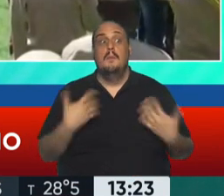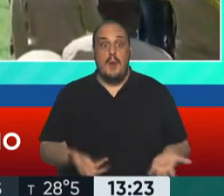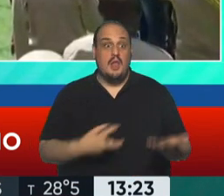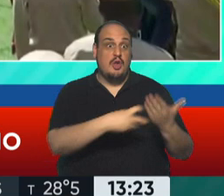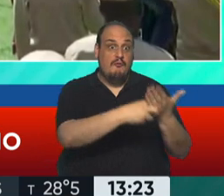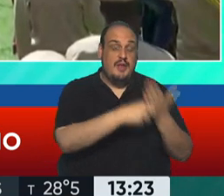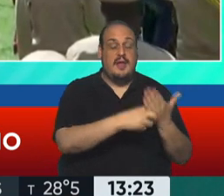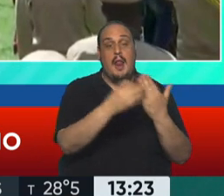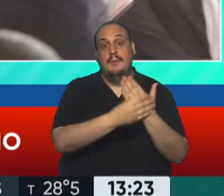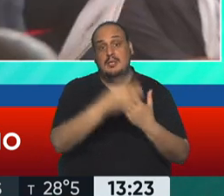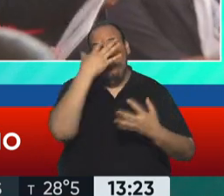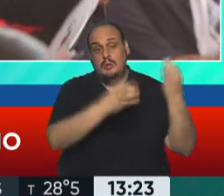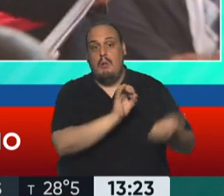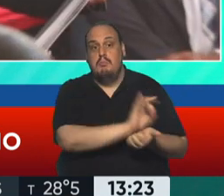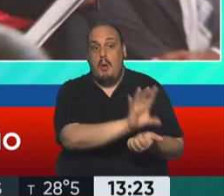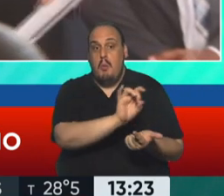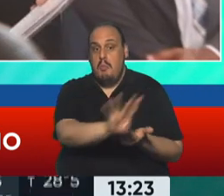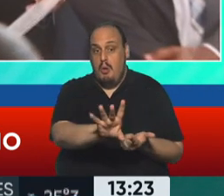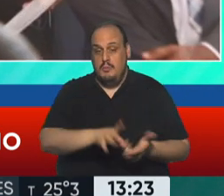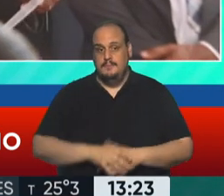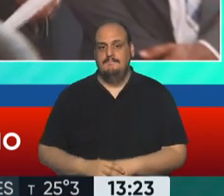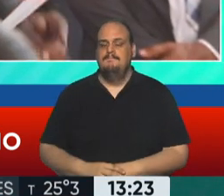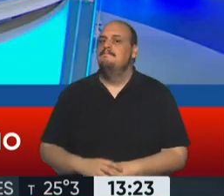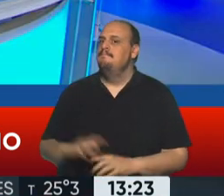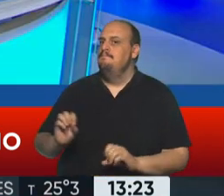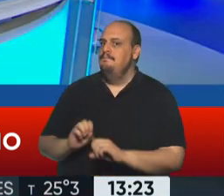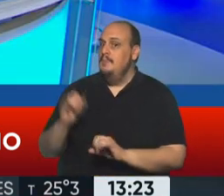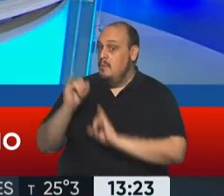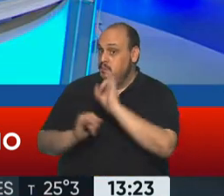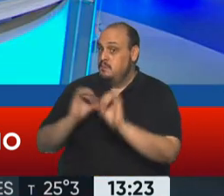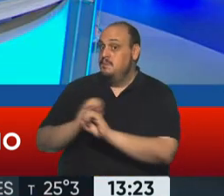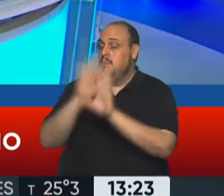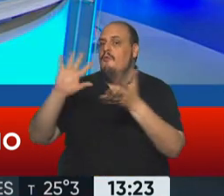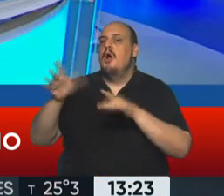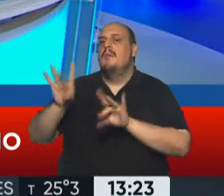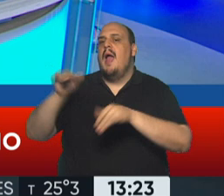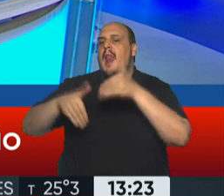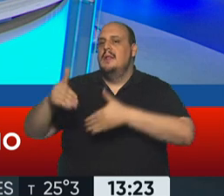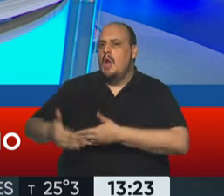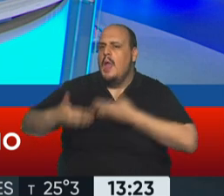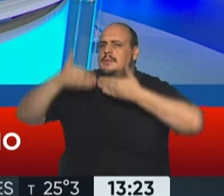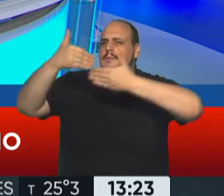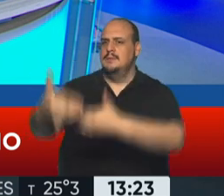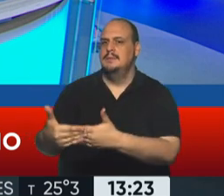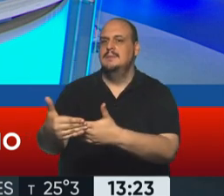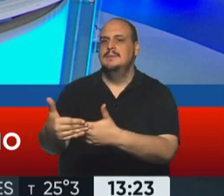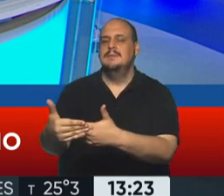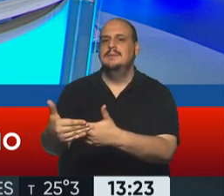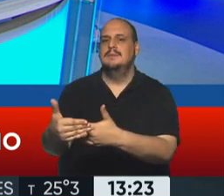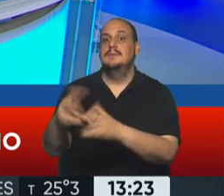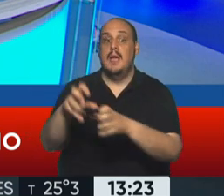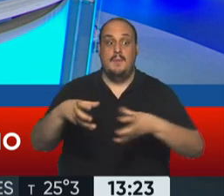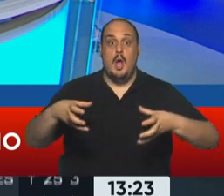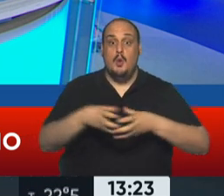del fiscal y del ministro. Sí, está bien la aclaración y está bien también aclarar que esto de patear para adelante las elecciones es un pedido también de los